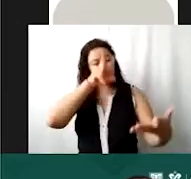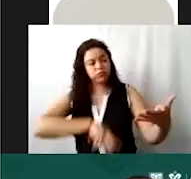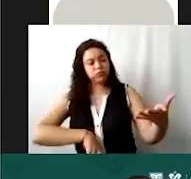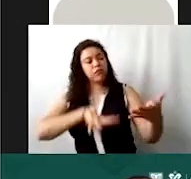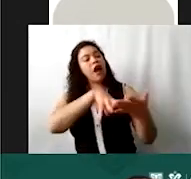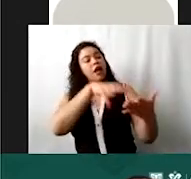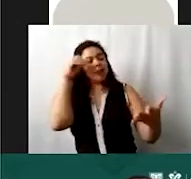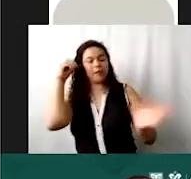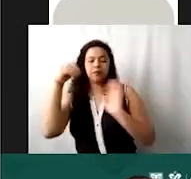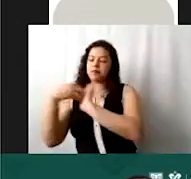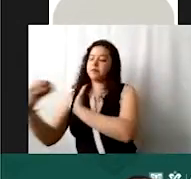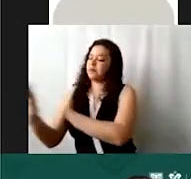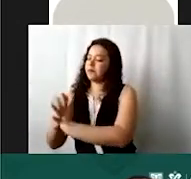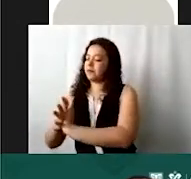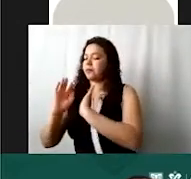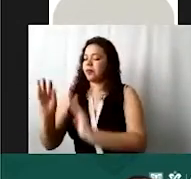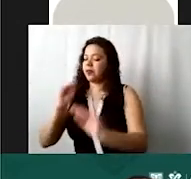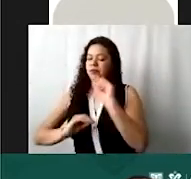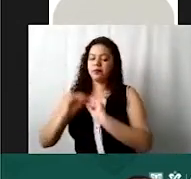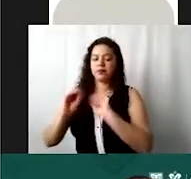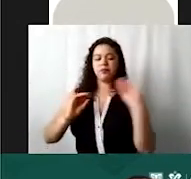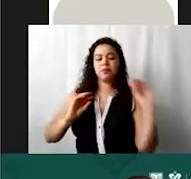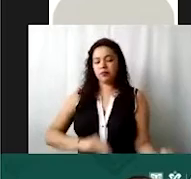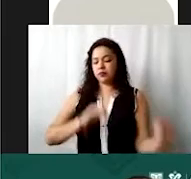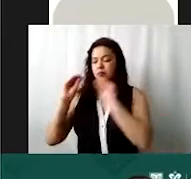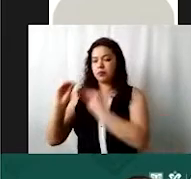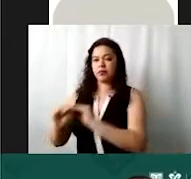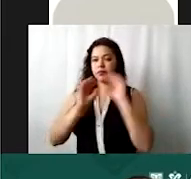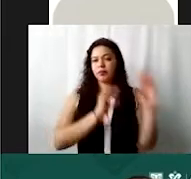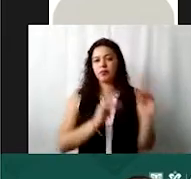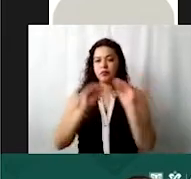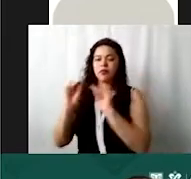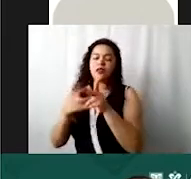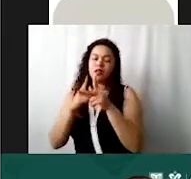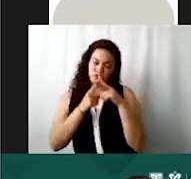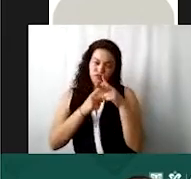y pegando los importes y no tienen que estar aquí haciendo sus cálculos.